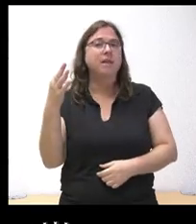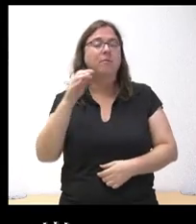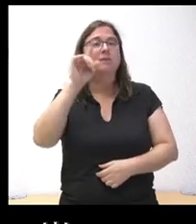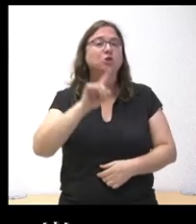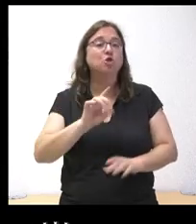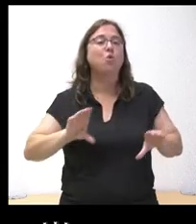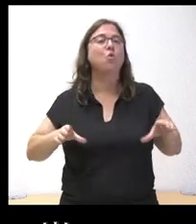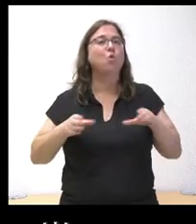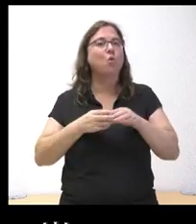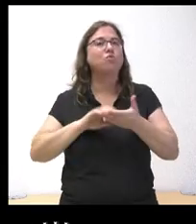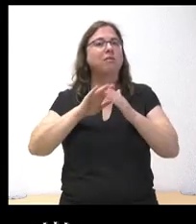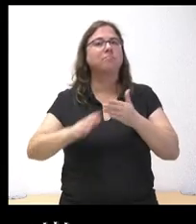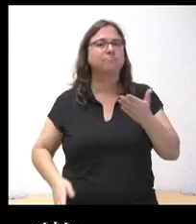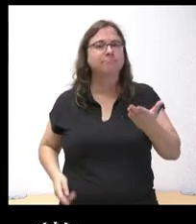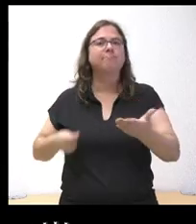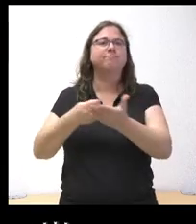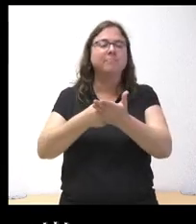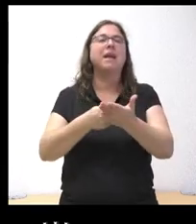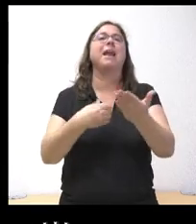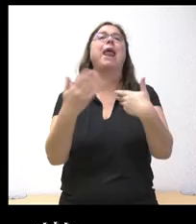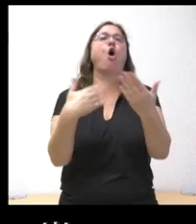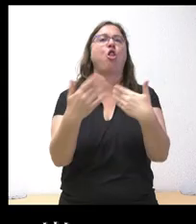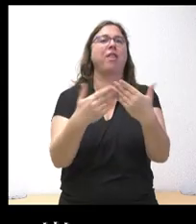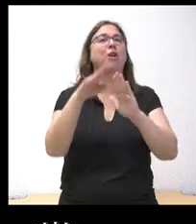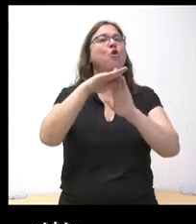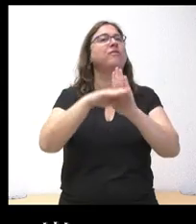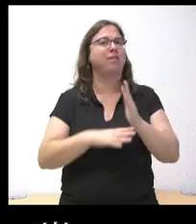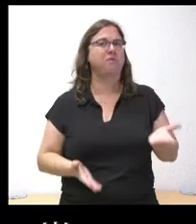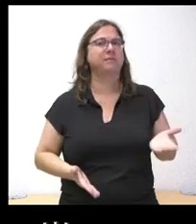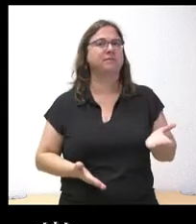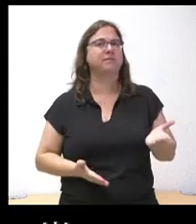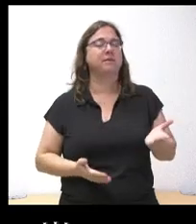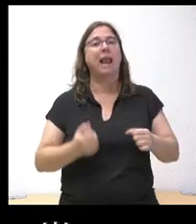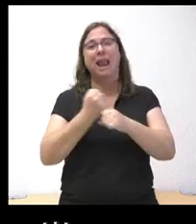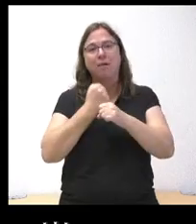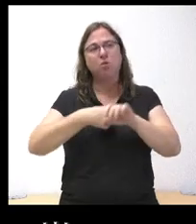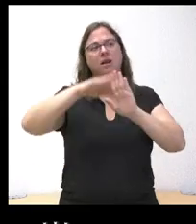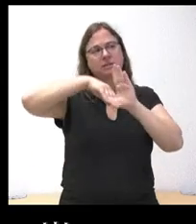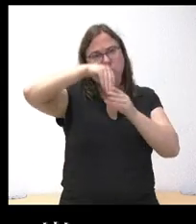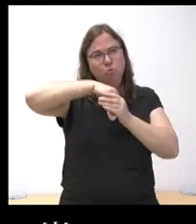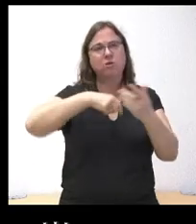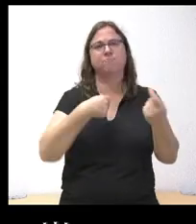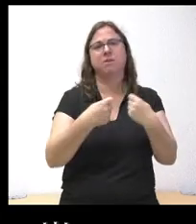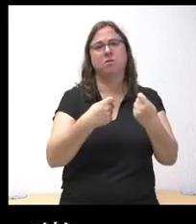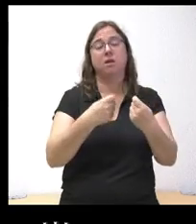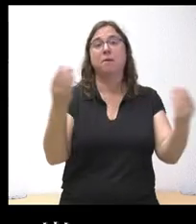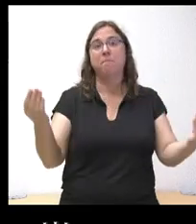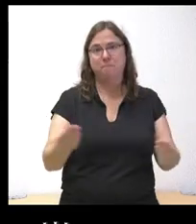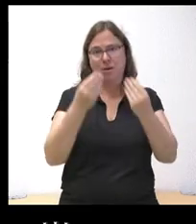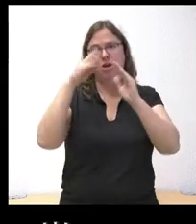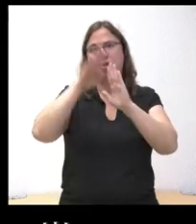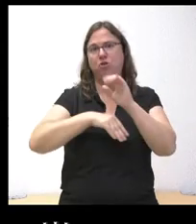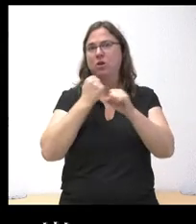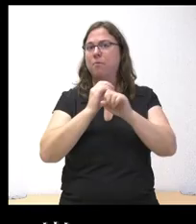pusiese sobre la mesa de negociaciones condiciones laborales, una mejora clara de las condiciones